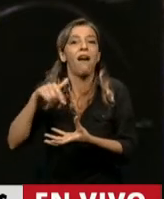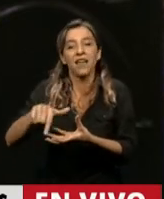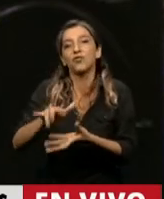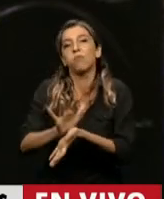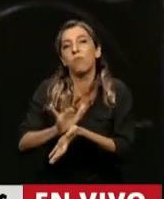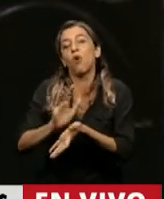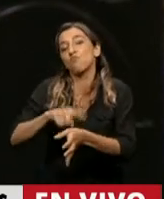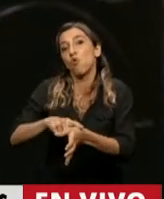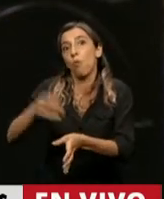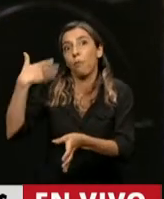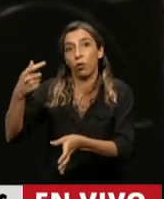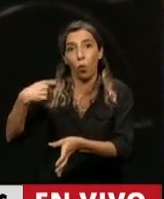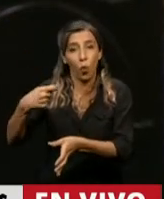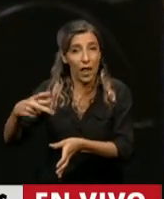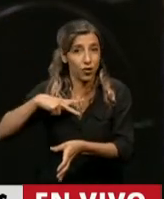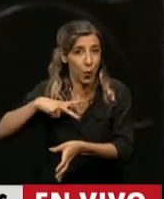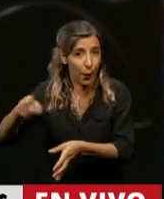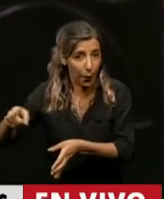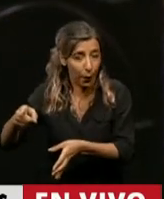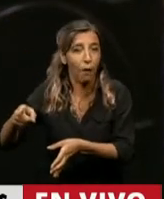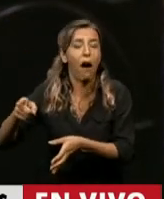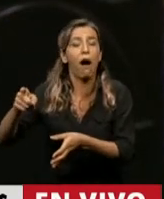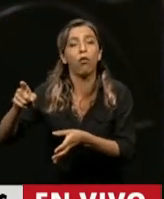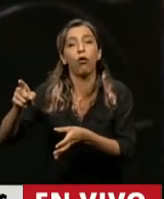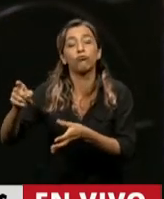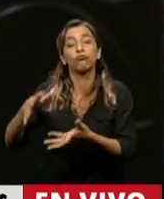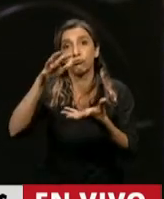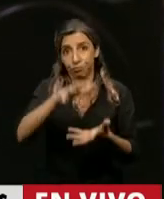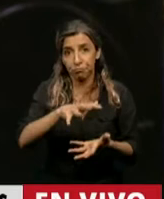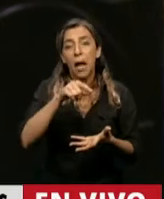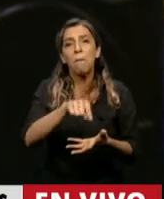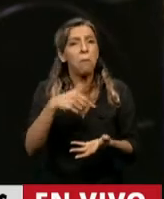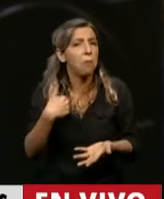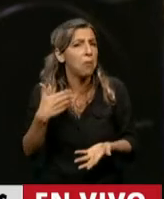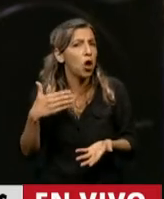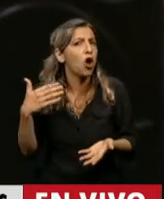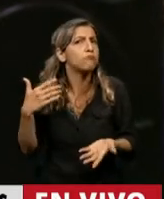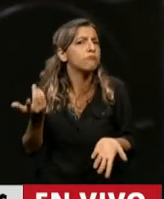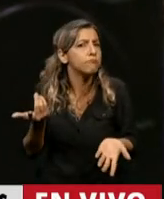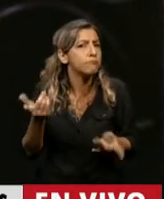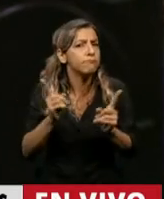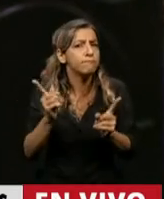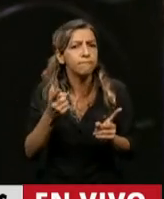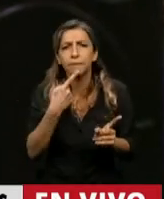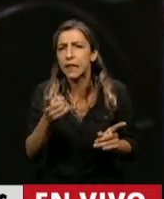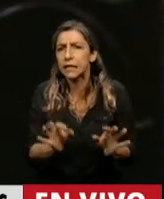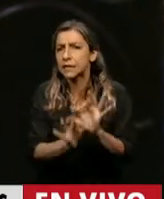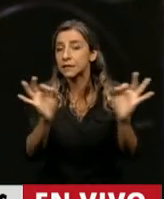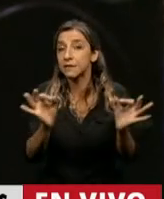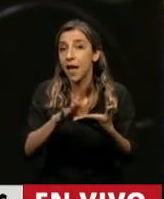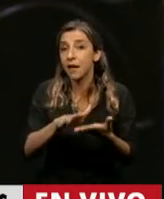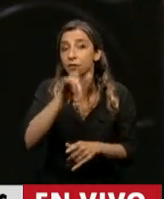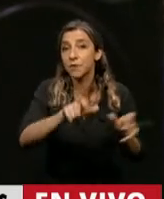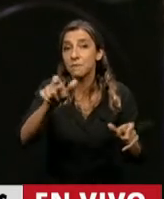privatización de las jubilaciones y poco se habla de qué ha ocurrido con las personas,